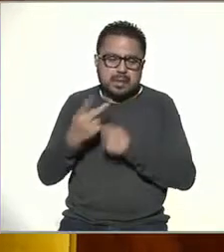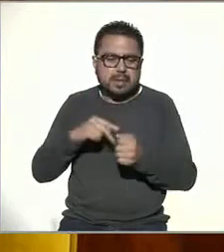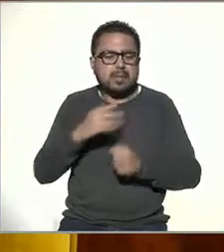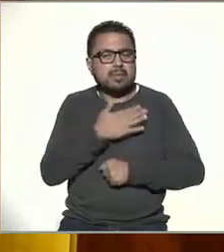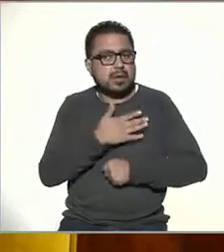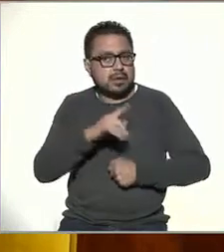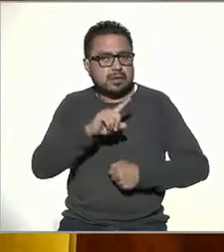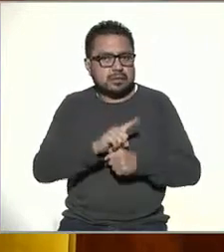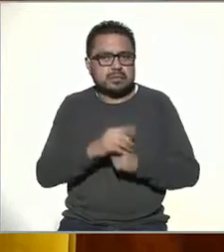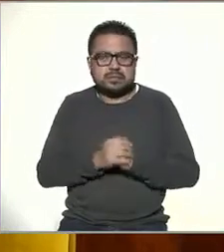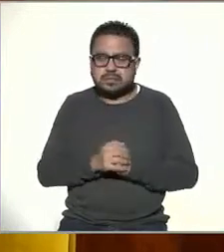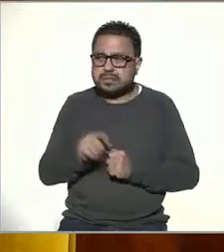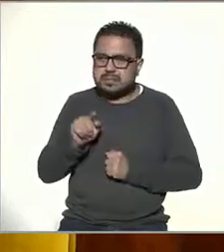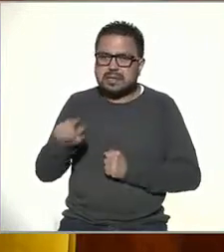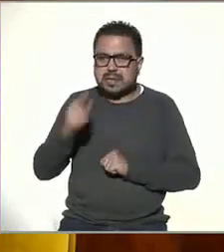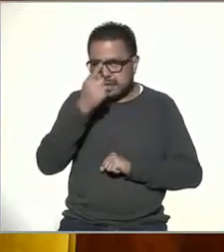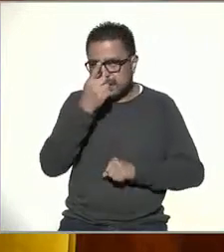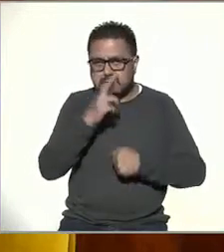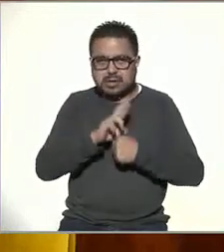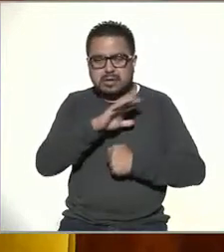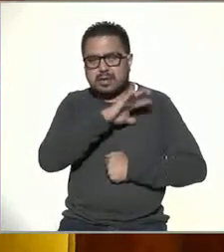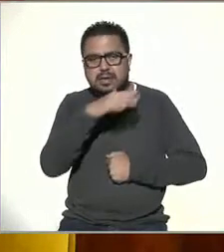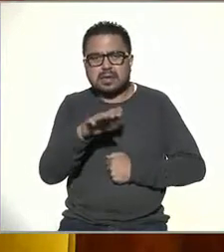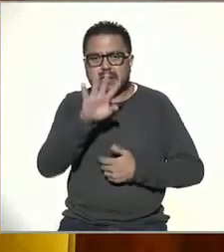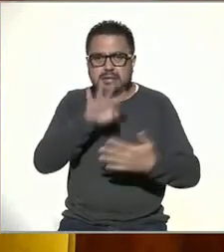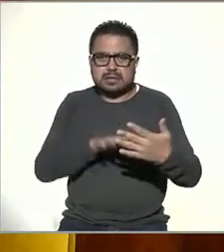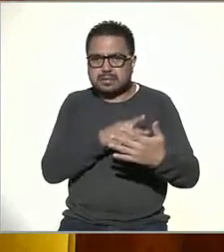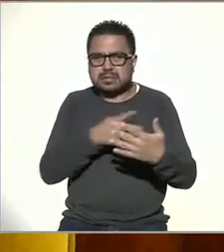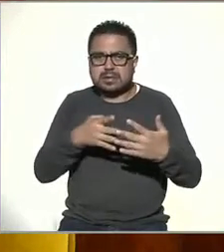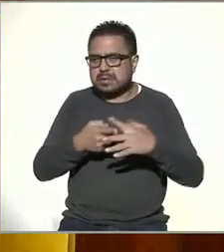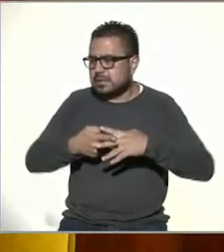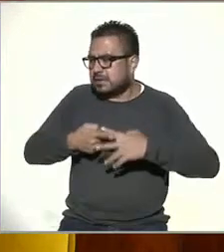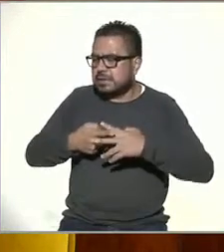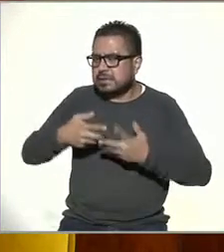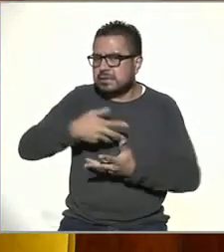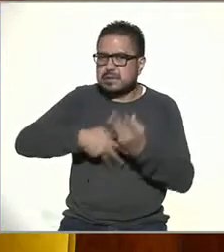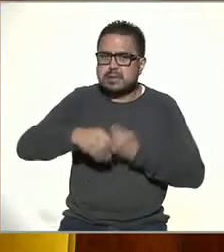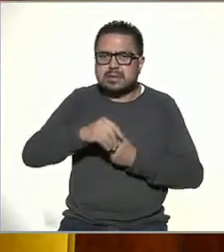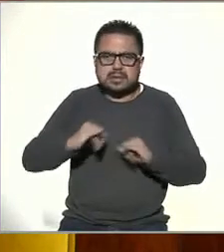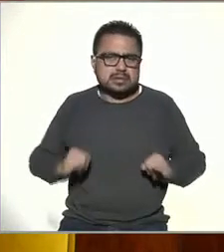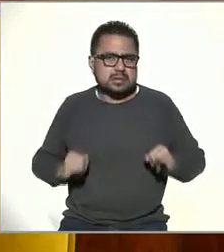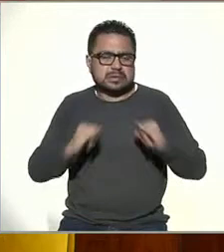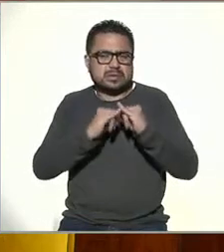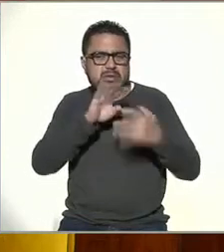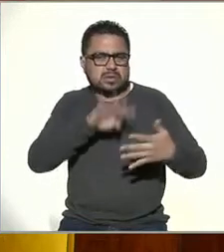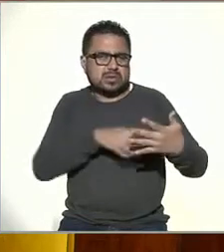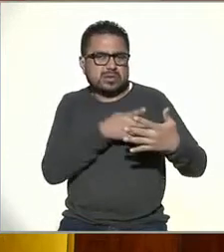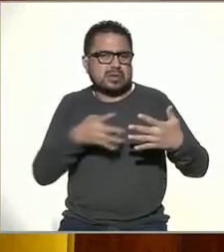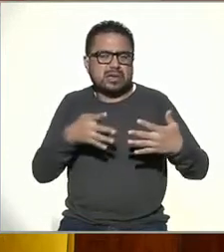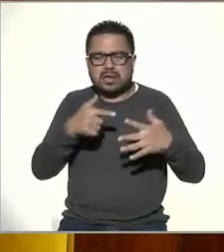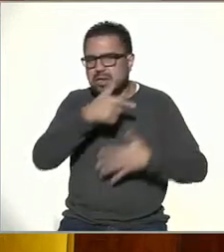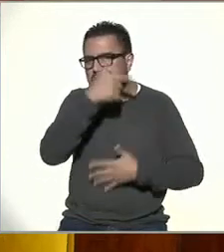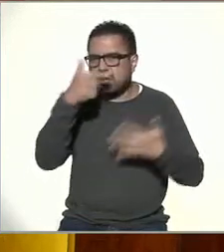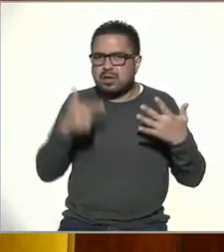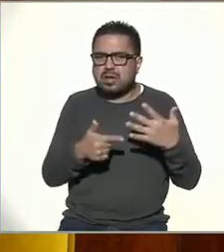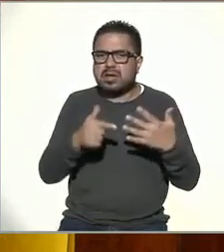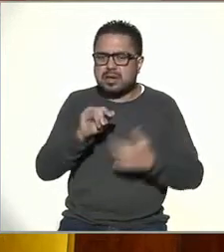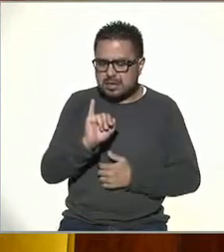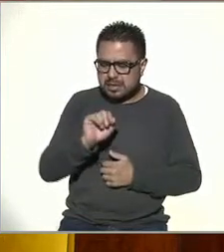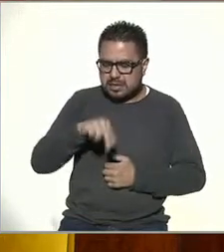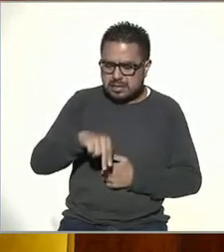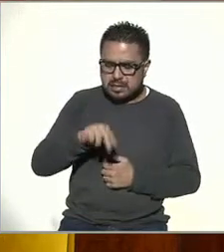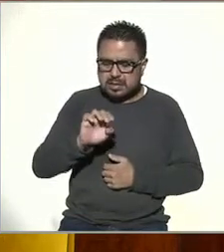Gracias. Arturo es director general de Estadísticas Económicas del Instituto Nacional de Estadística y Geografía de el